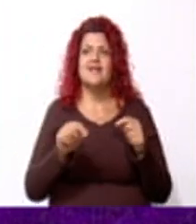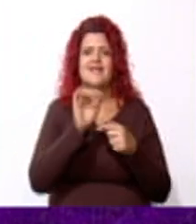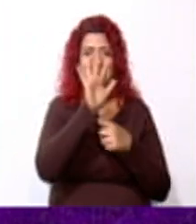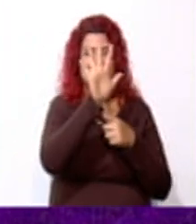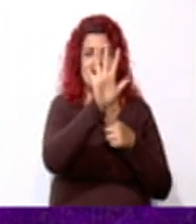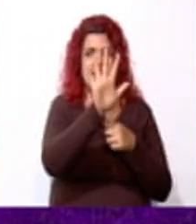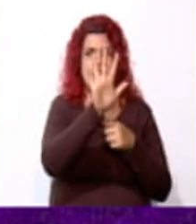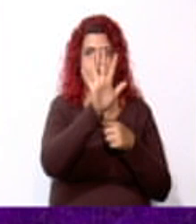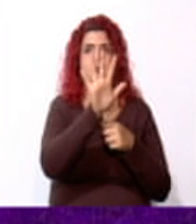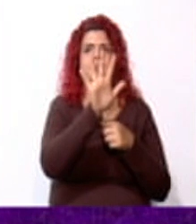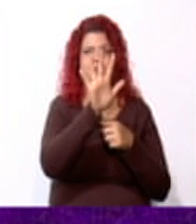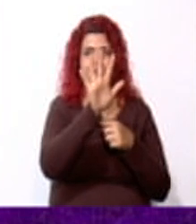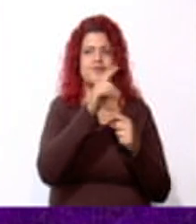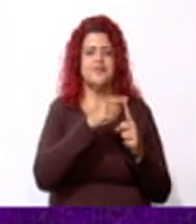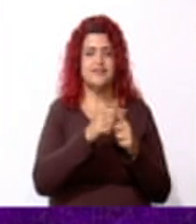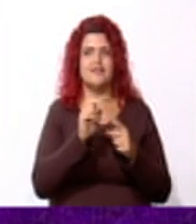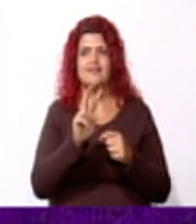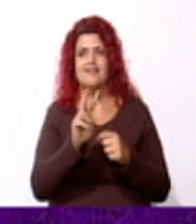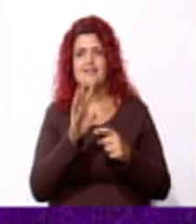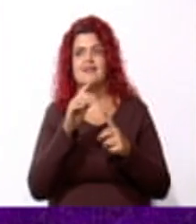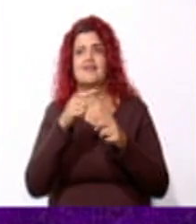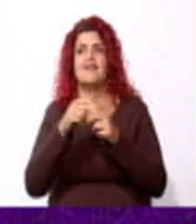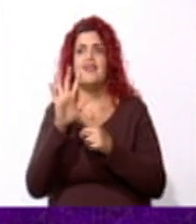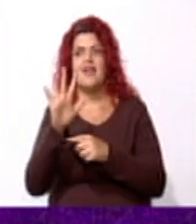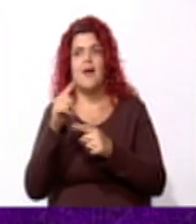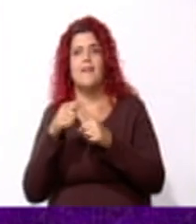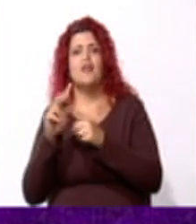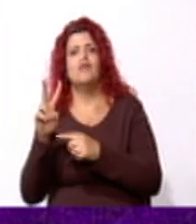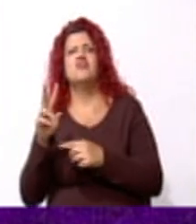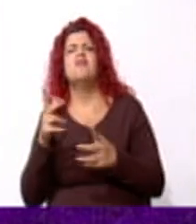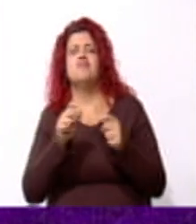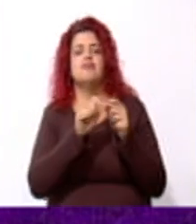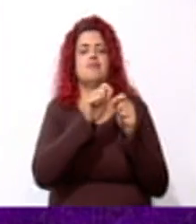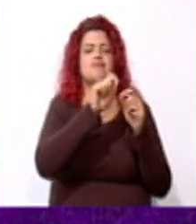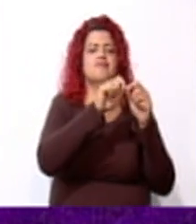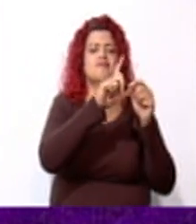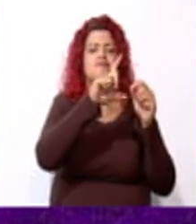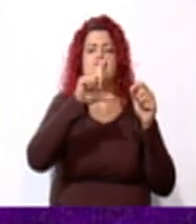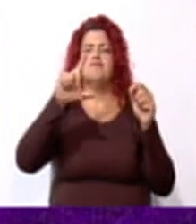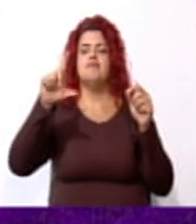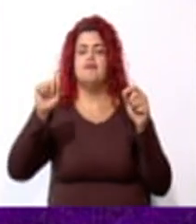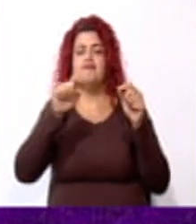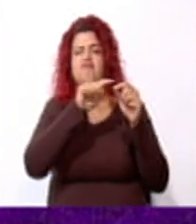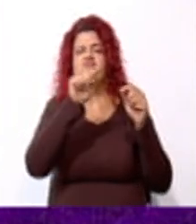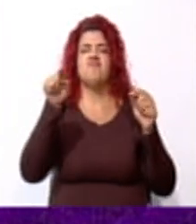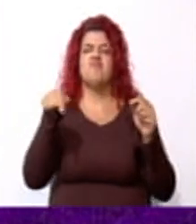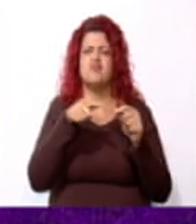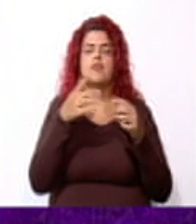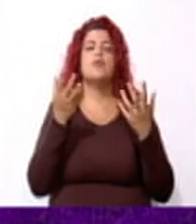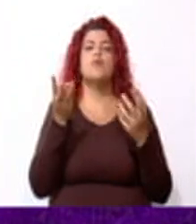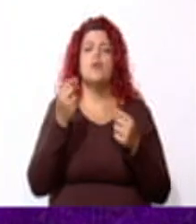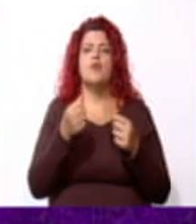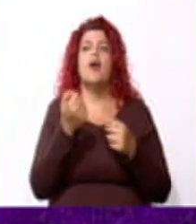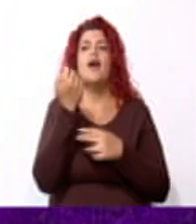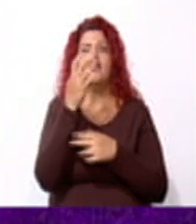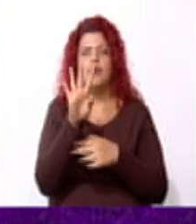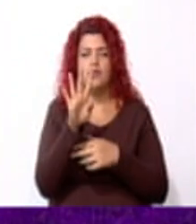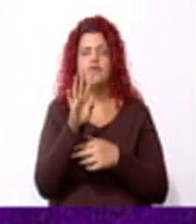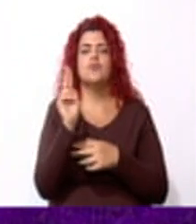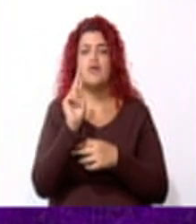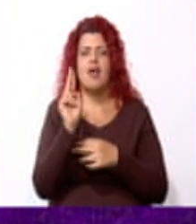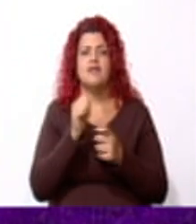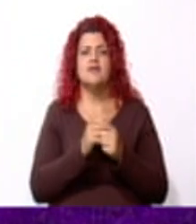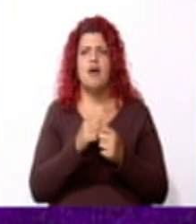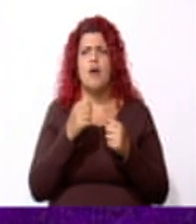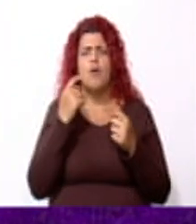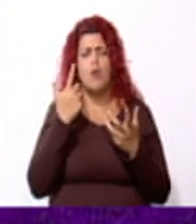Entonces, da un perímetro de catorce unidades. Ahora, cuenten en casita cuántas unidades mide el contorno